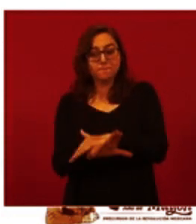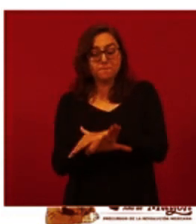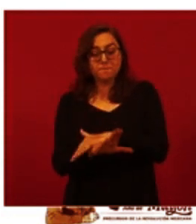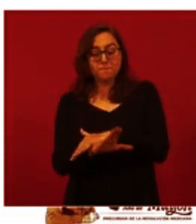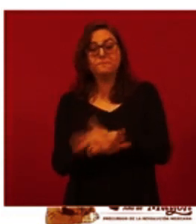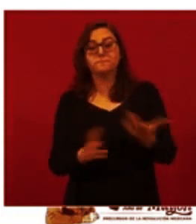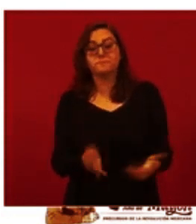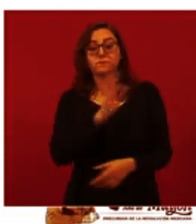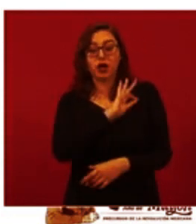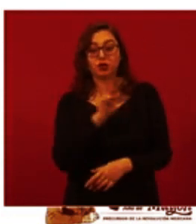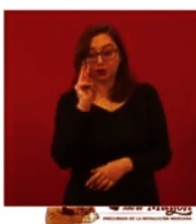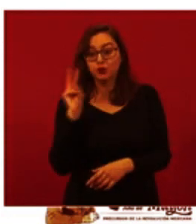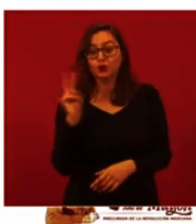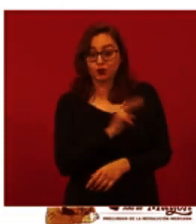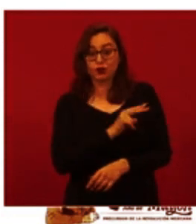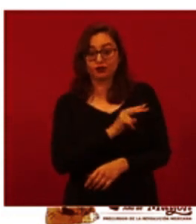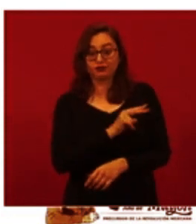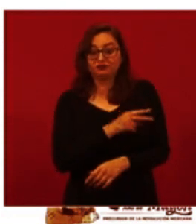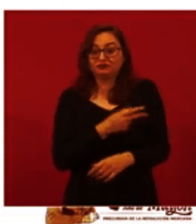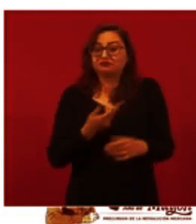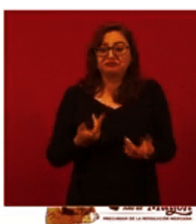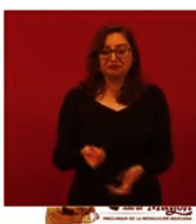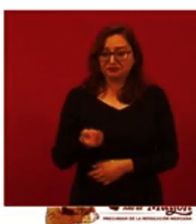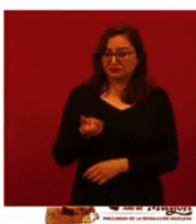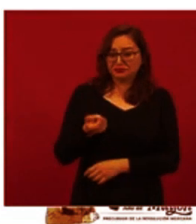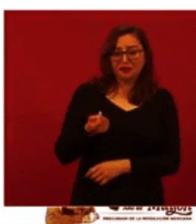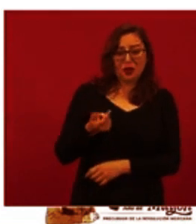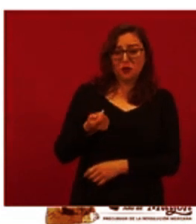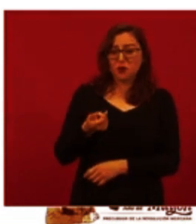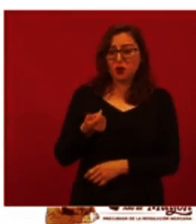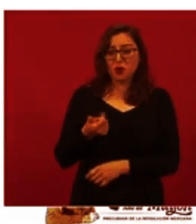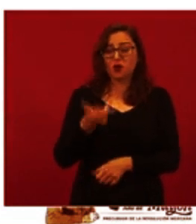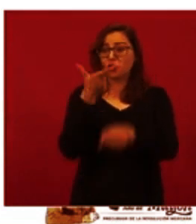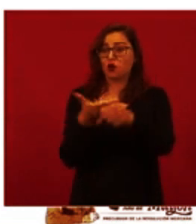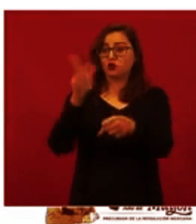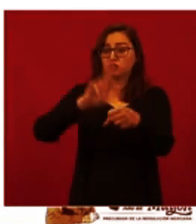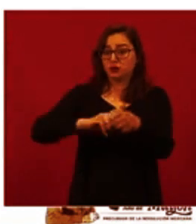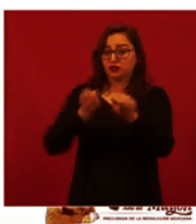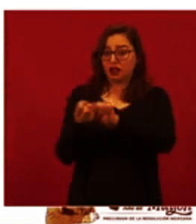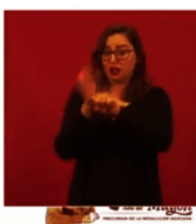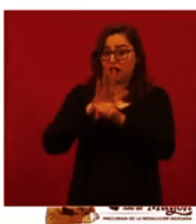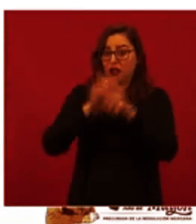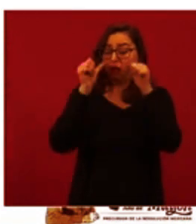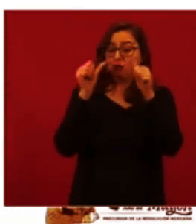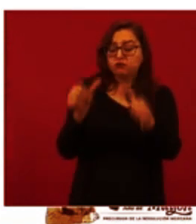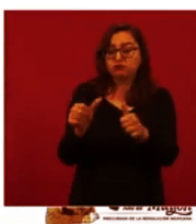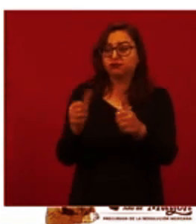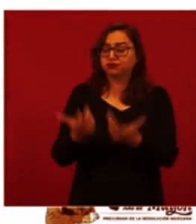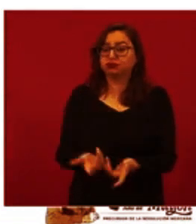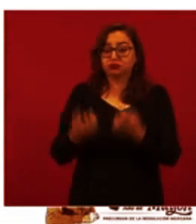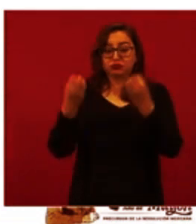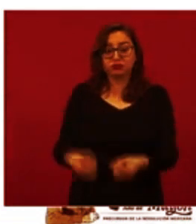aproximadamente la quinta parte o menos de las unidades COVID ocupadas cuando